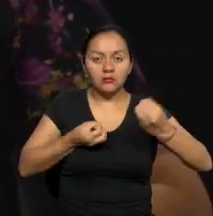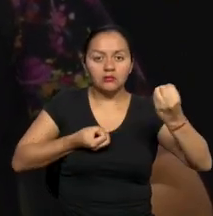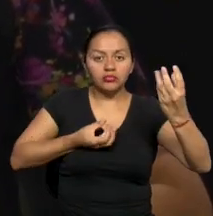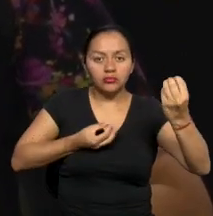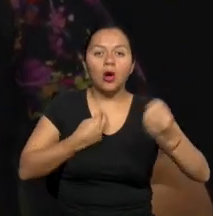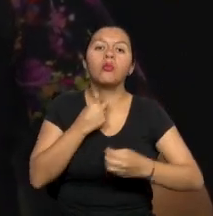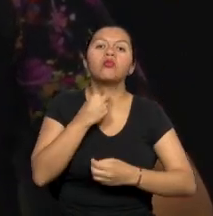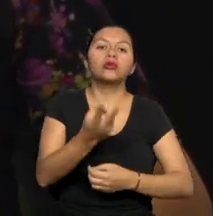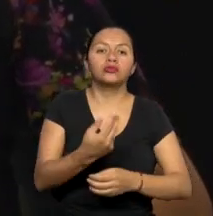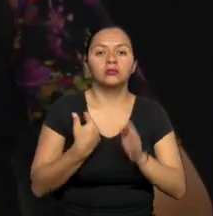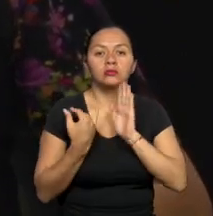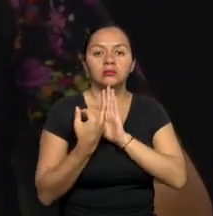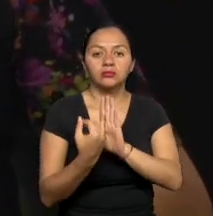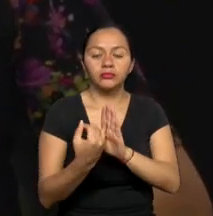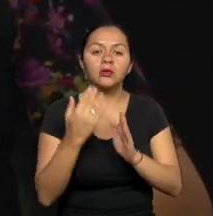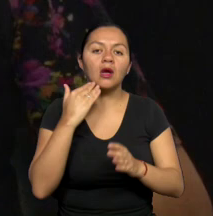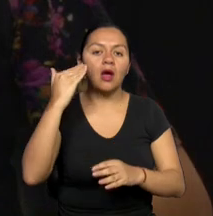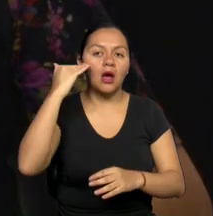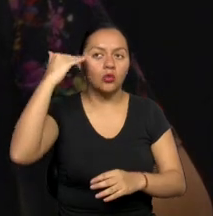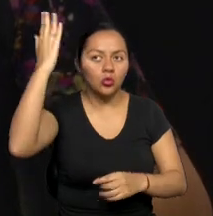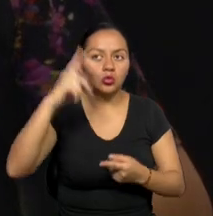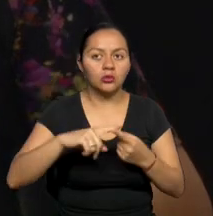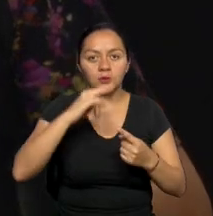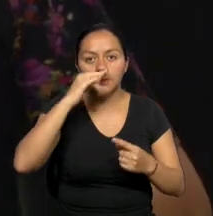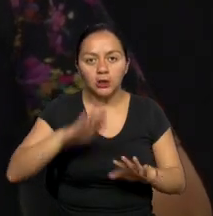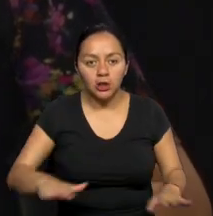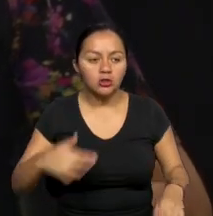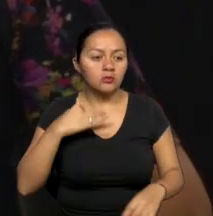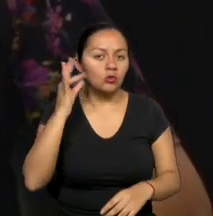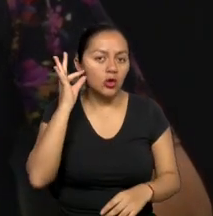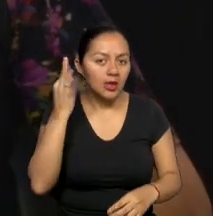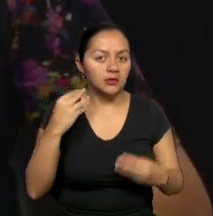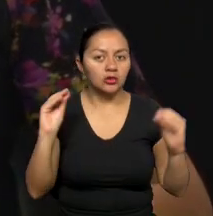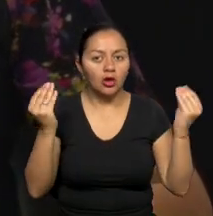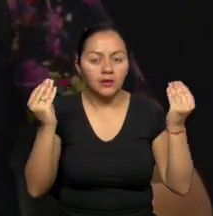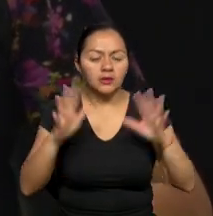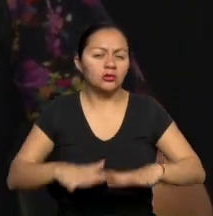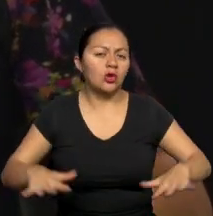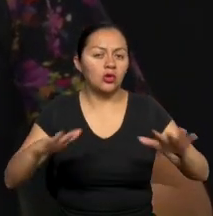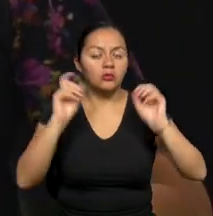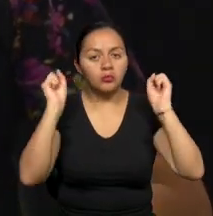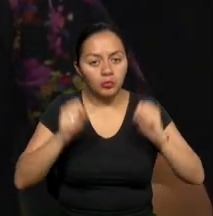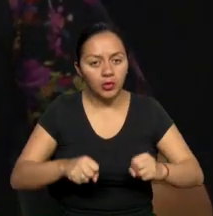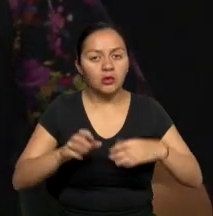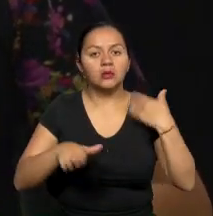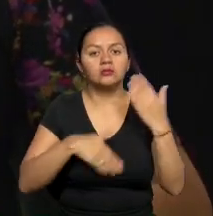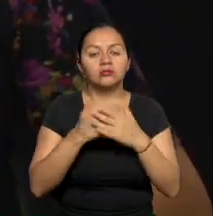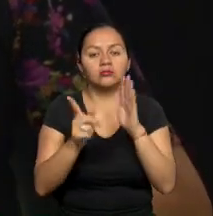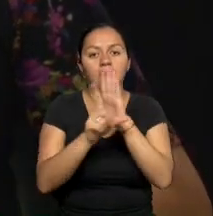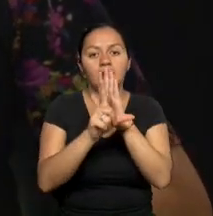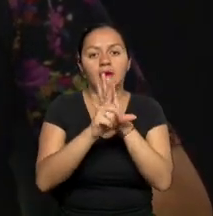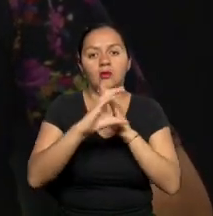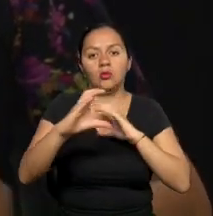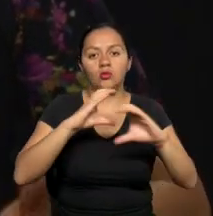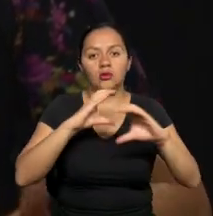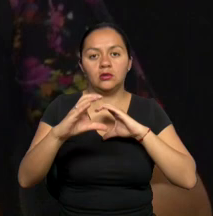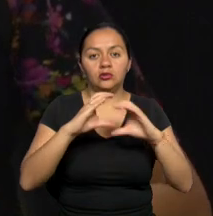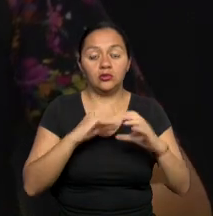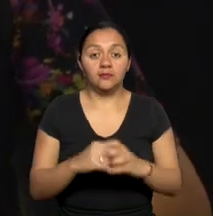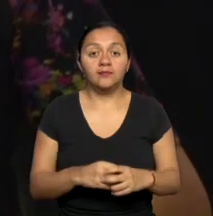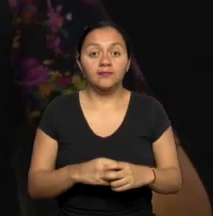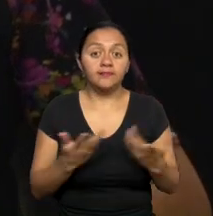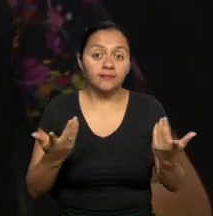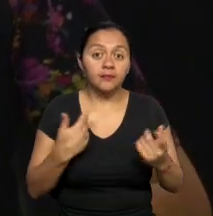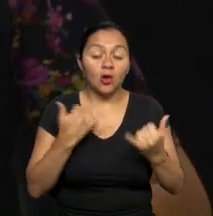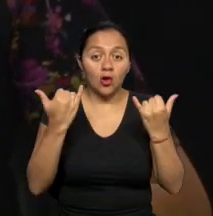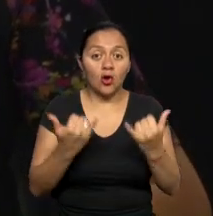mayores que frecuentemente han sido invisibilizados. Esa es la posibilidad que le da ahora la ley orgánica de comunicación. Por eso